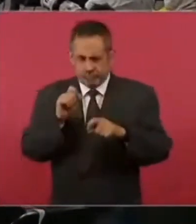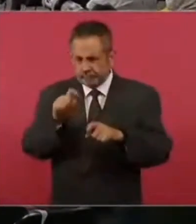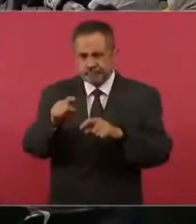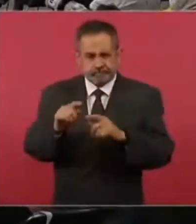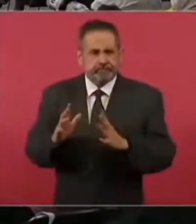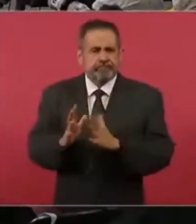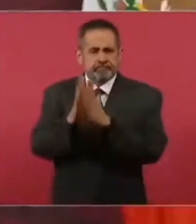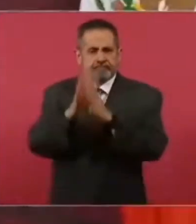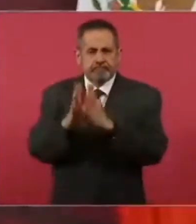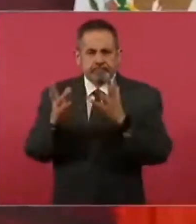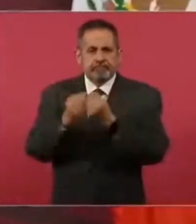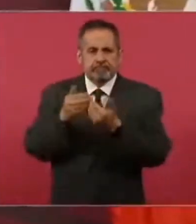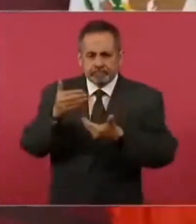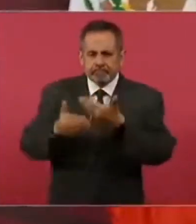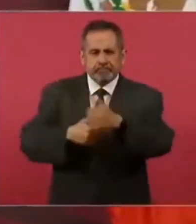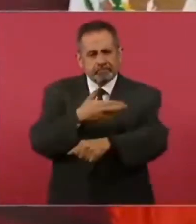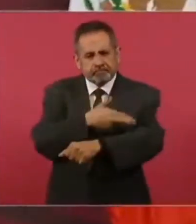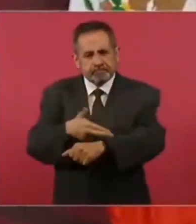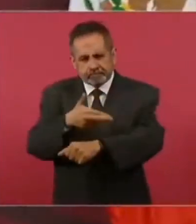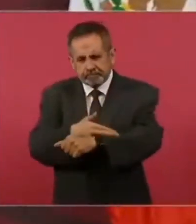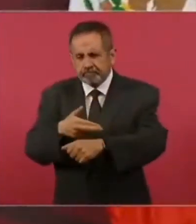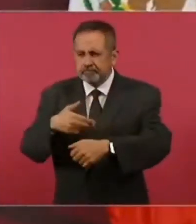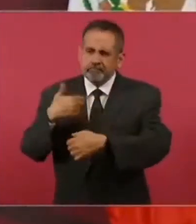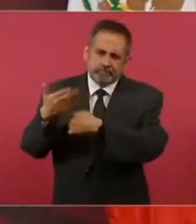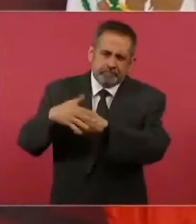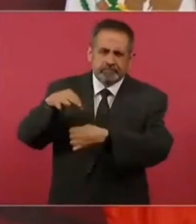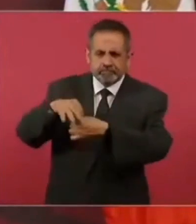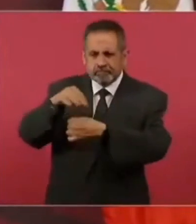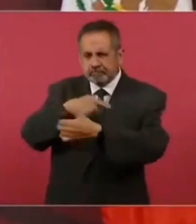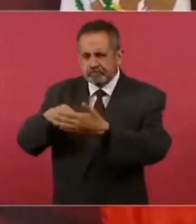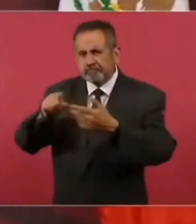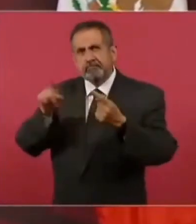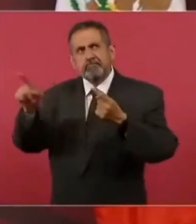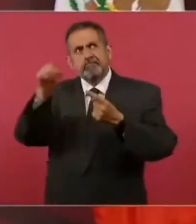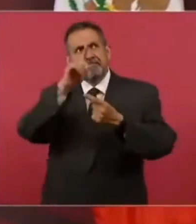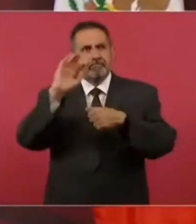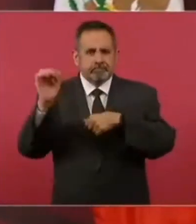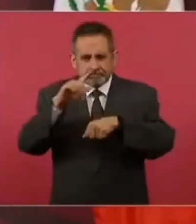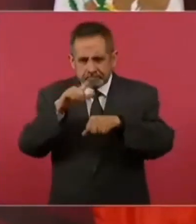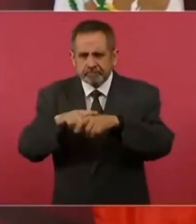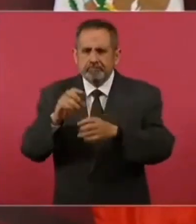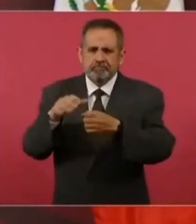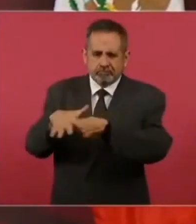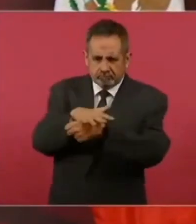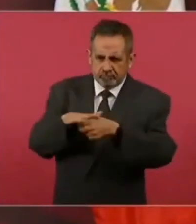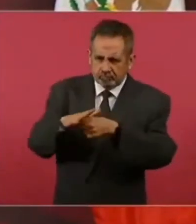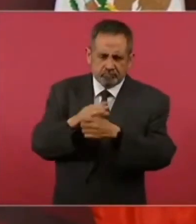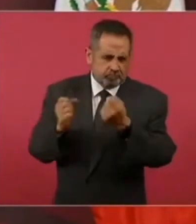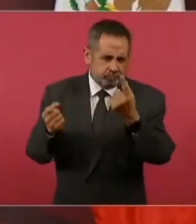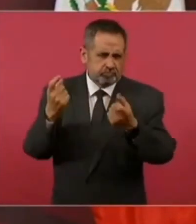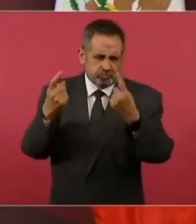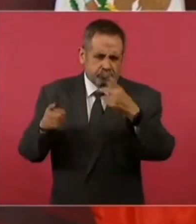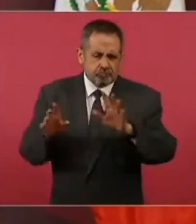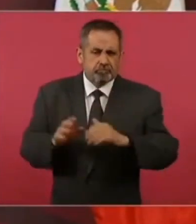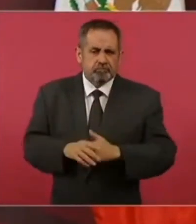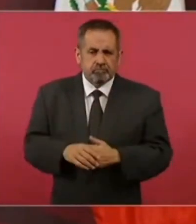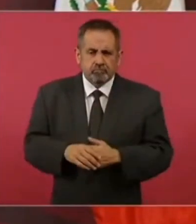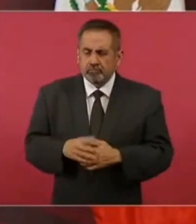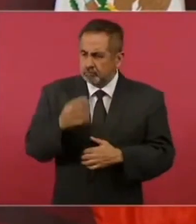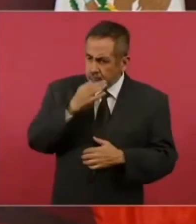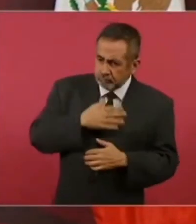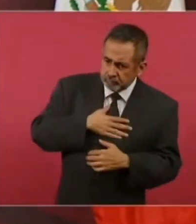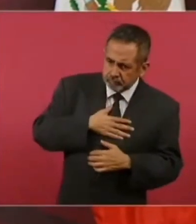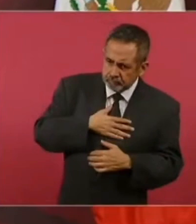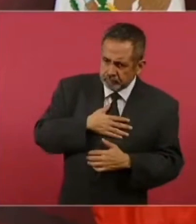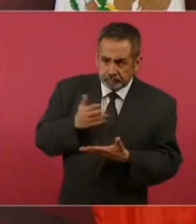en procesos electorales, federales, locales. Y eso también